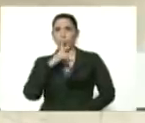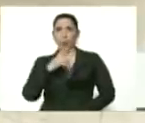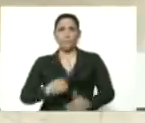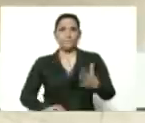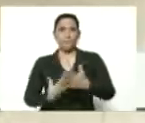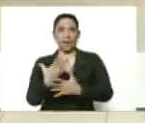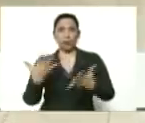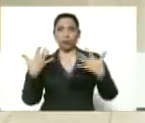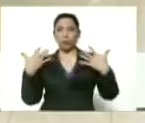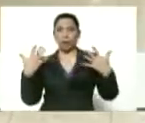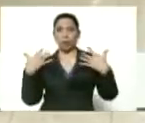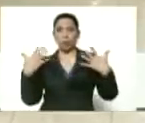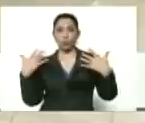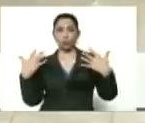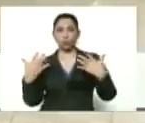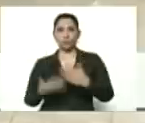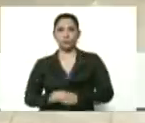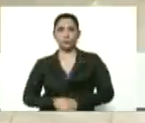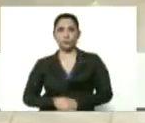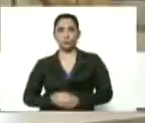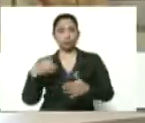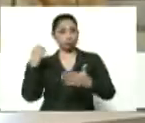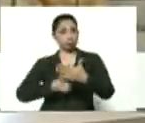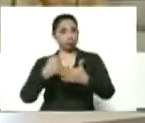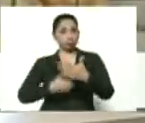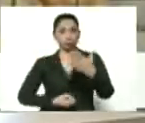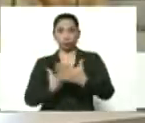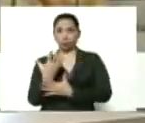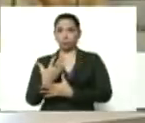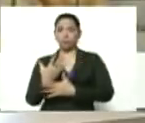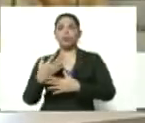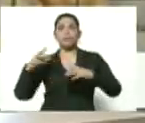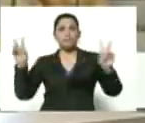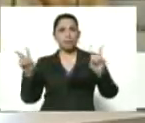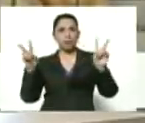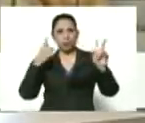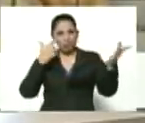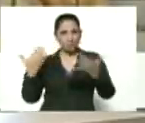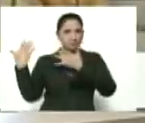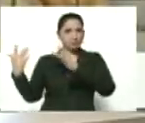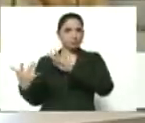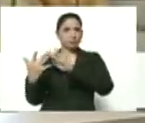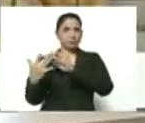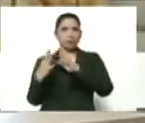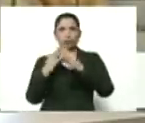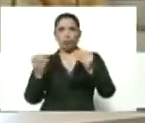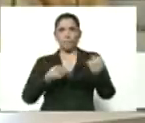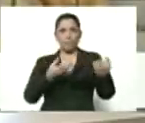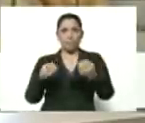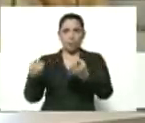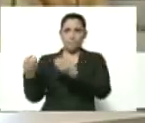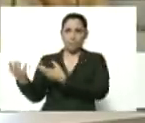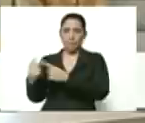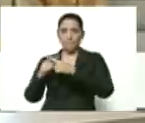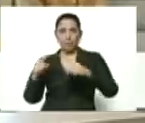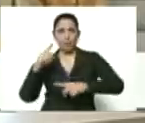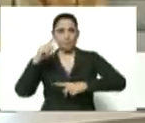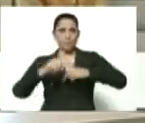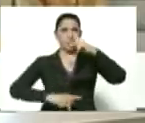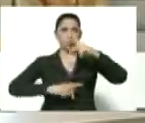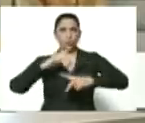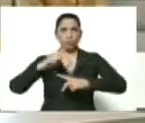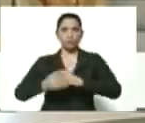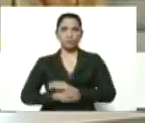Mayo caluroso, mayo de combate y de victoria. Vamos a entregar todos los insumos para la producción